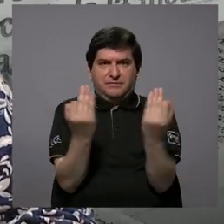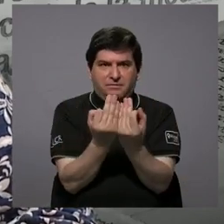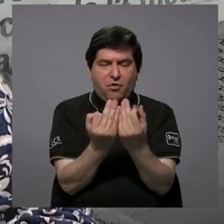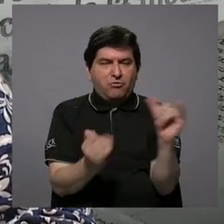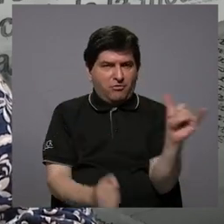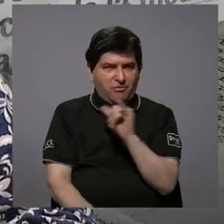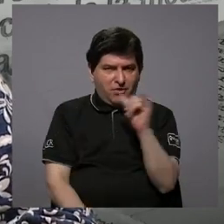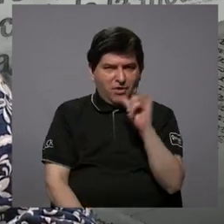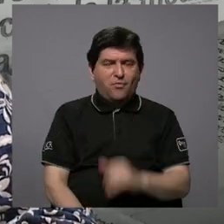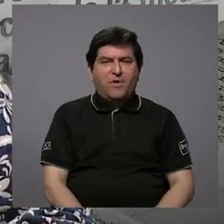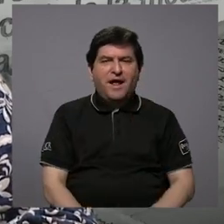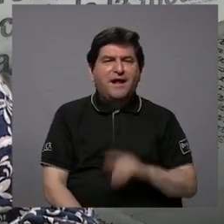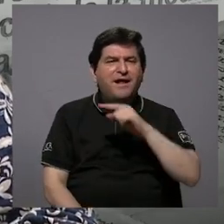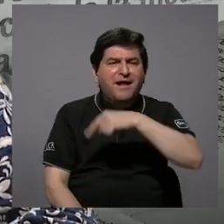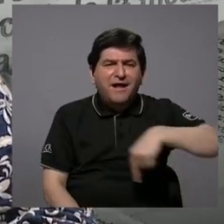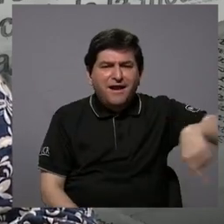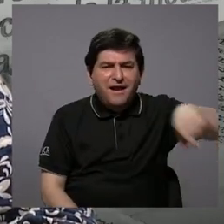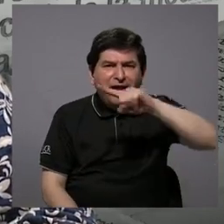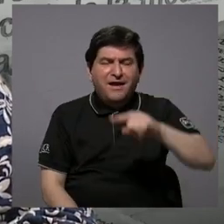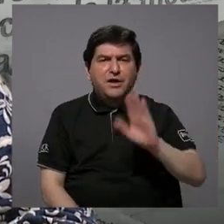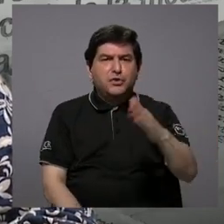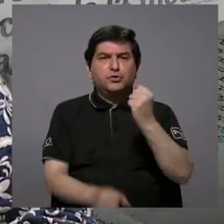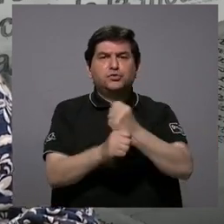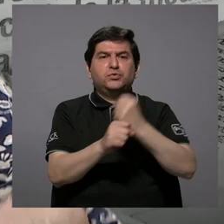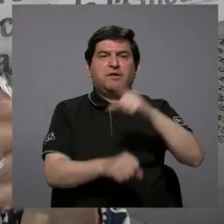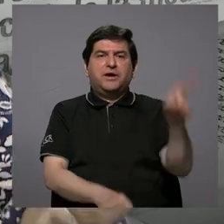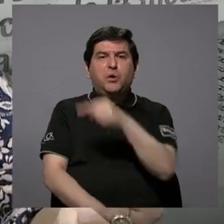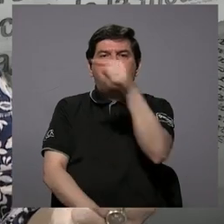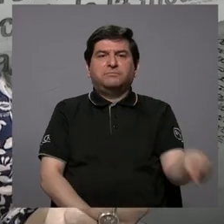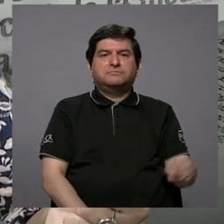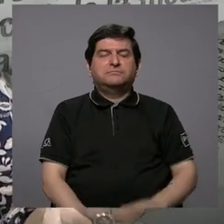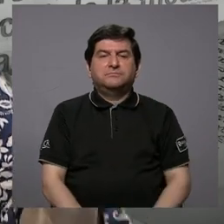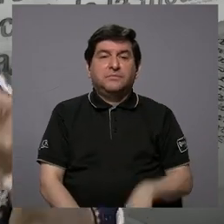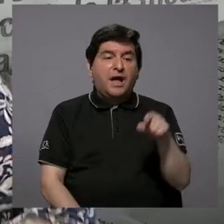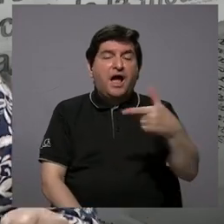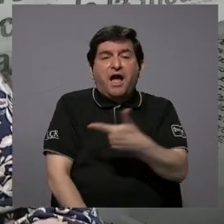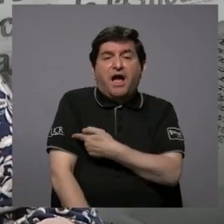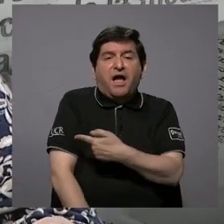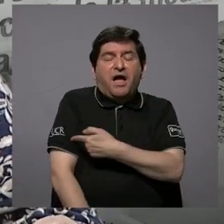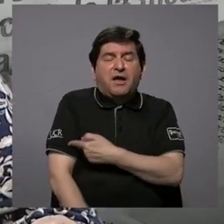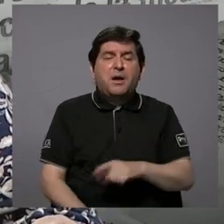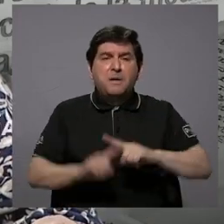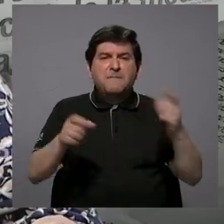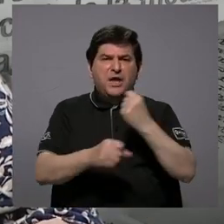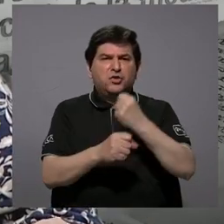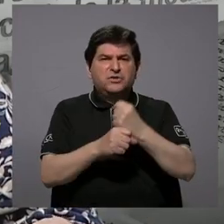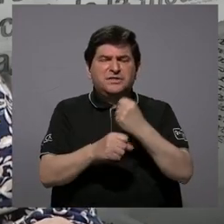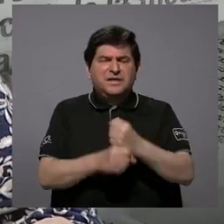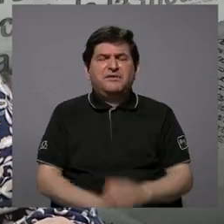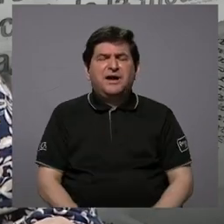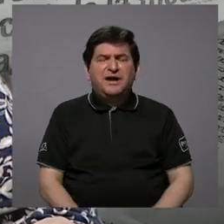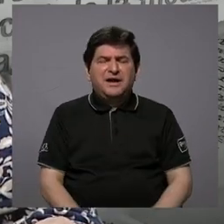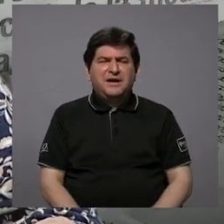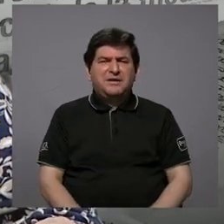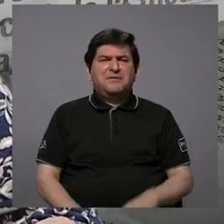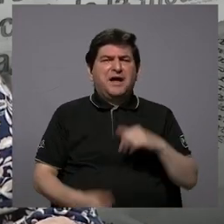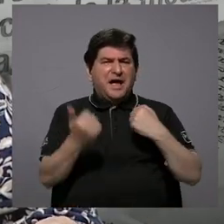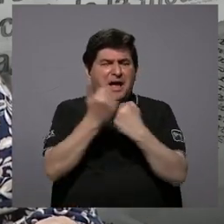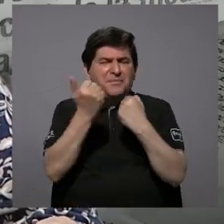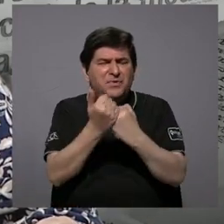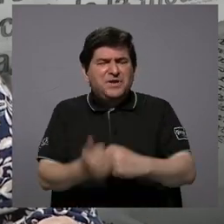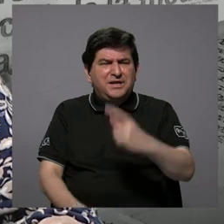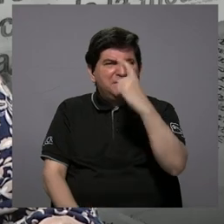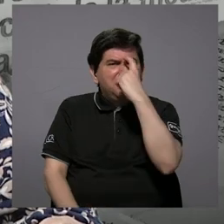también les quitaron sus puestos de trabajo, que era enfermera, pero había sido calderonista por defender las garantías